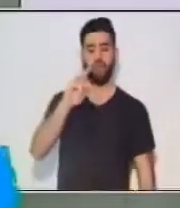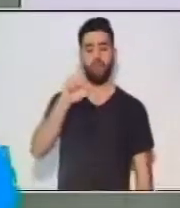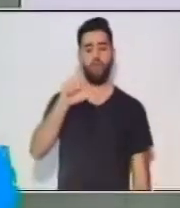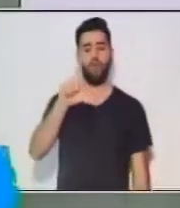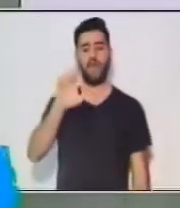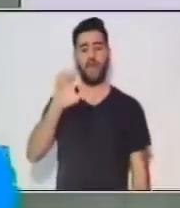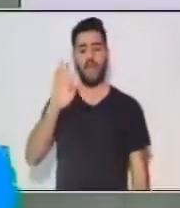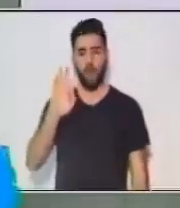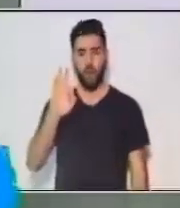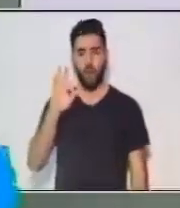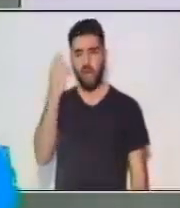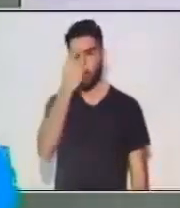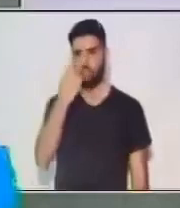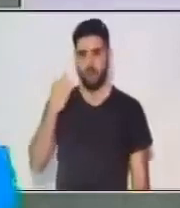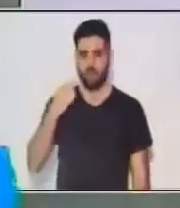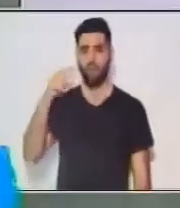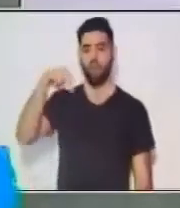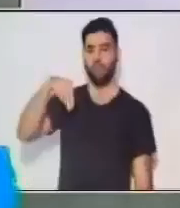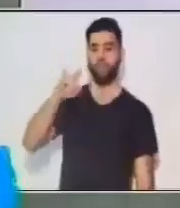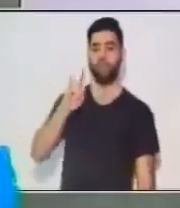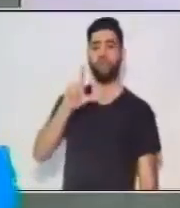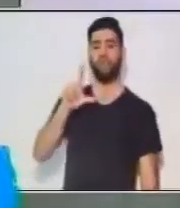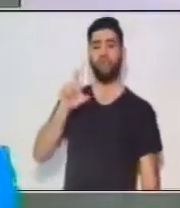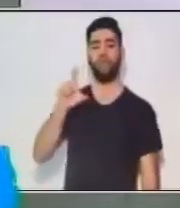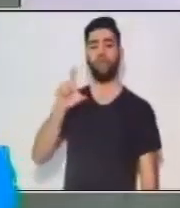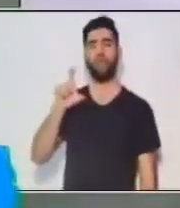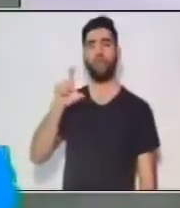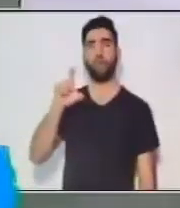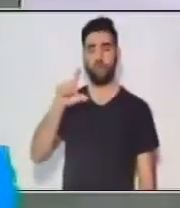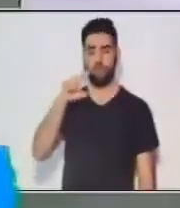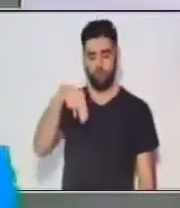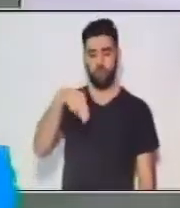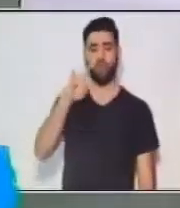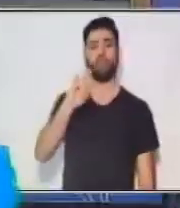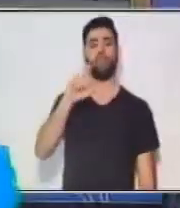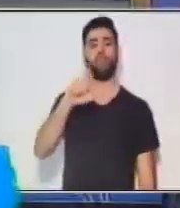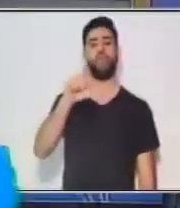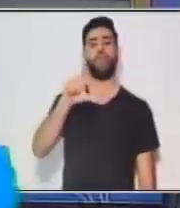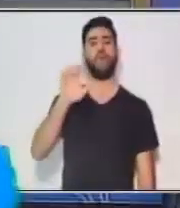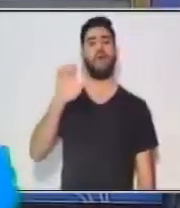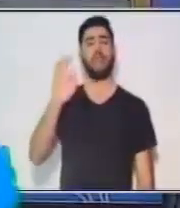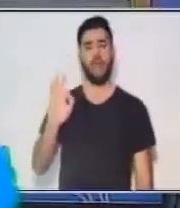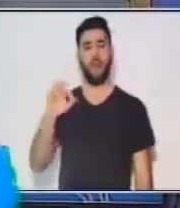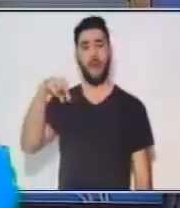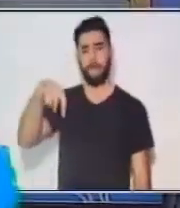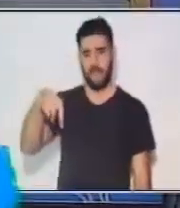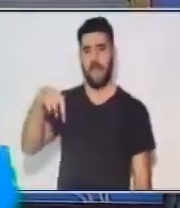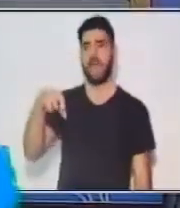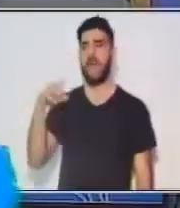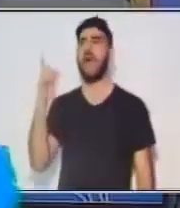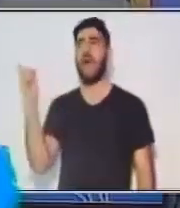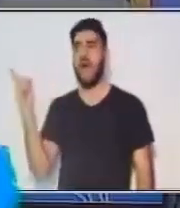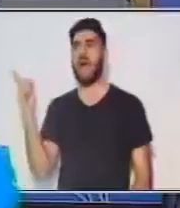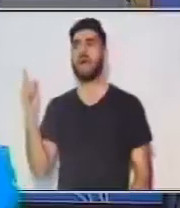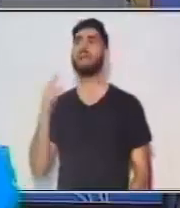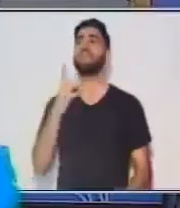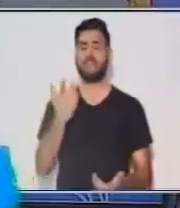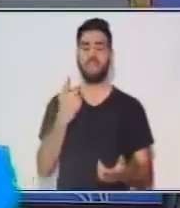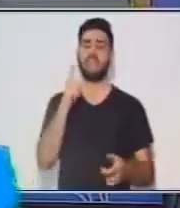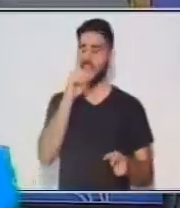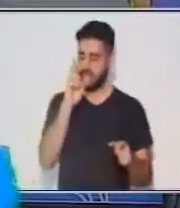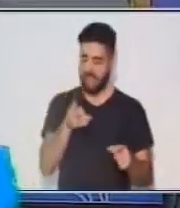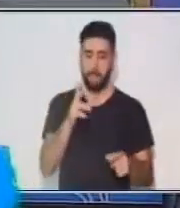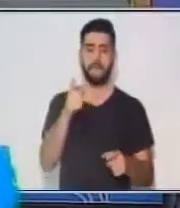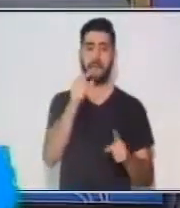núcleo del predicado. Veamos. Dice, en el núcleo, en el sujeto, siempre hay una palabra que es más importante y se llama